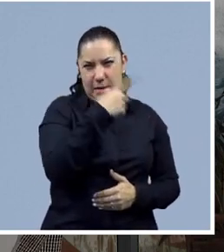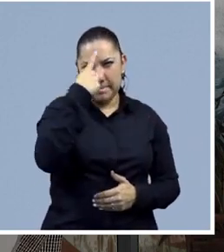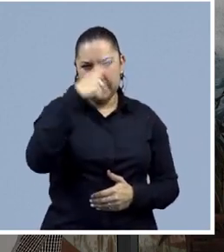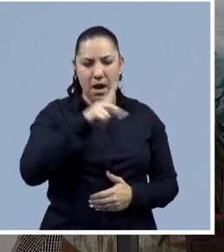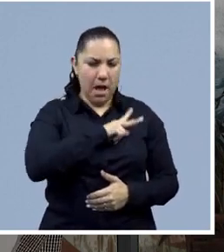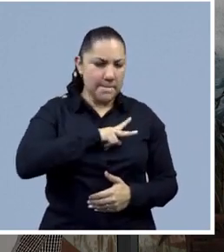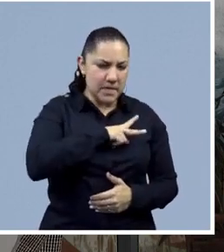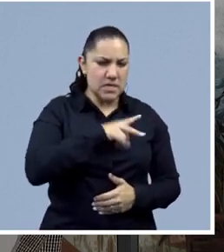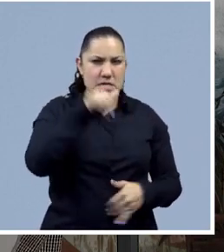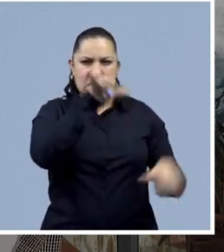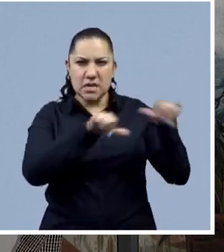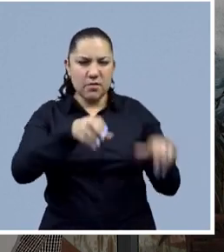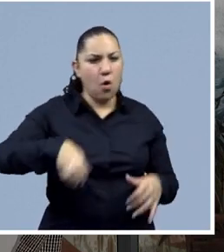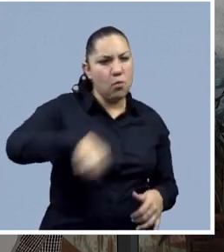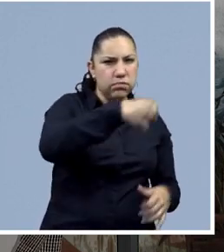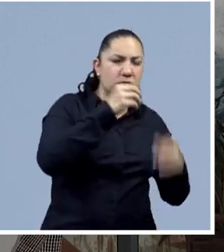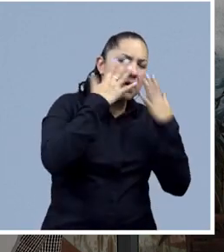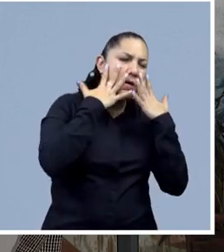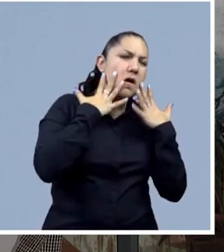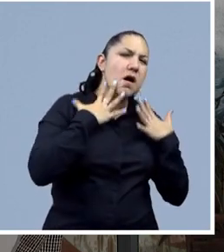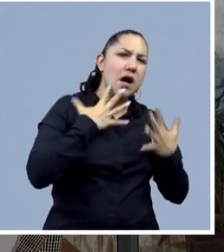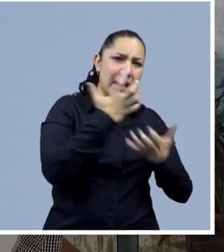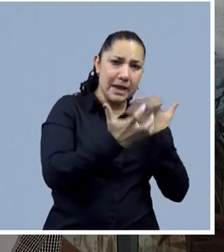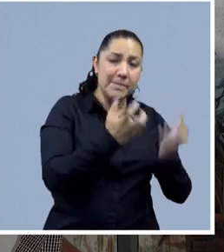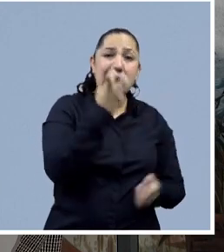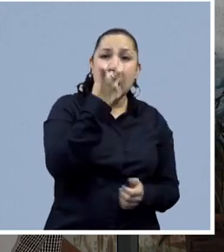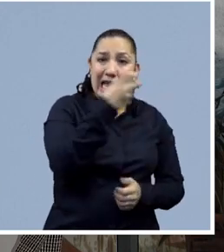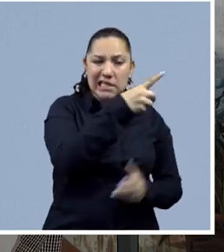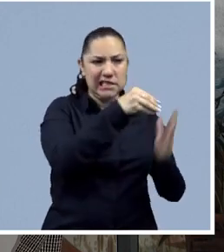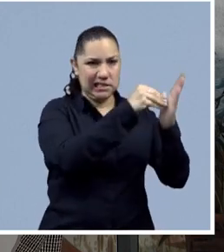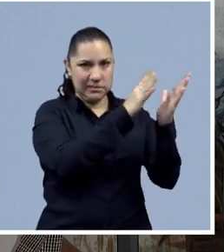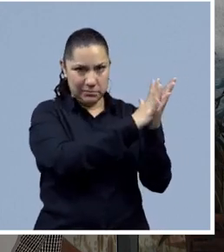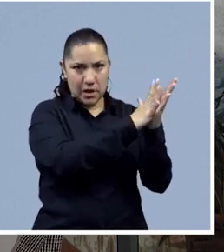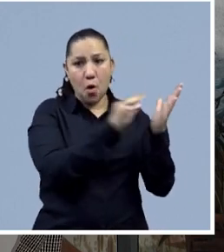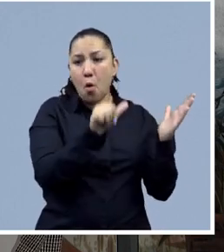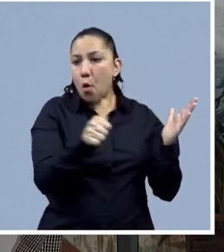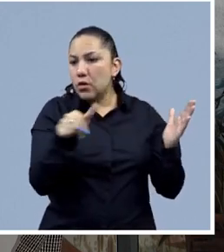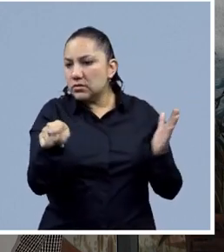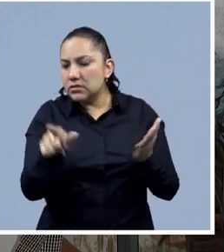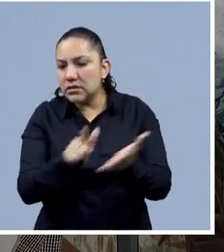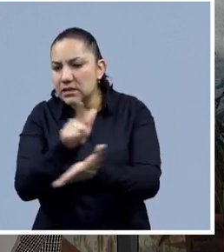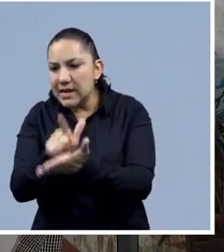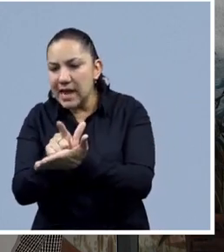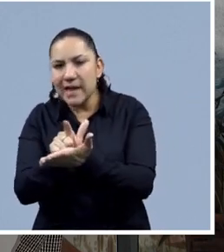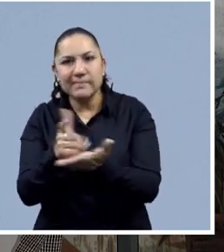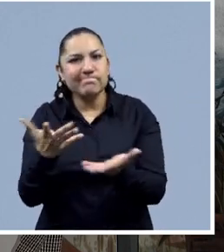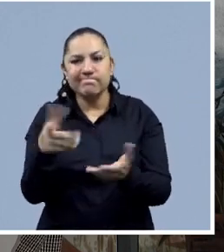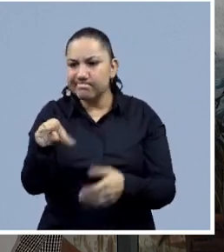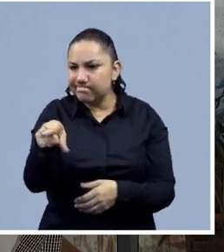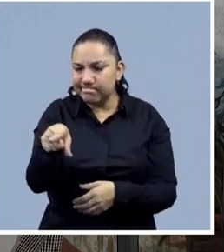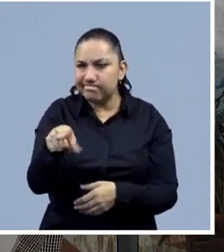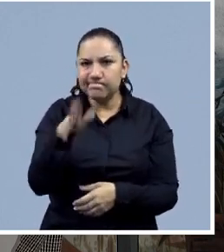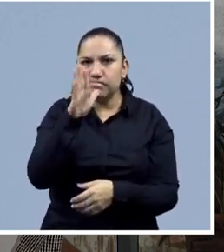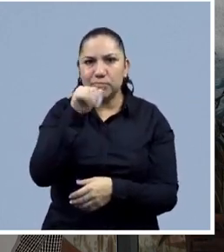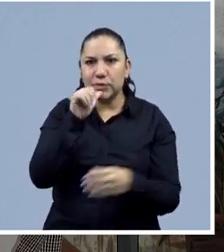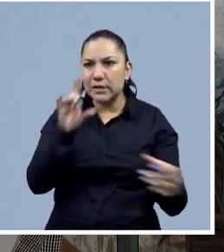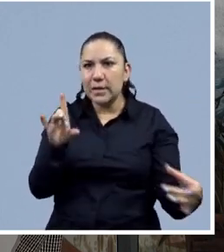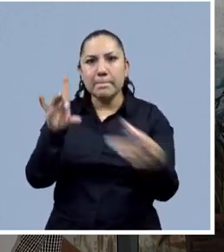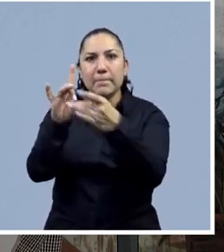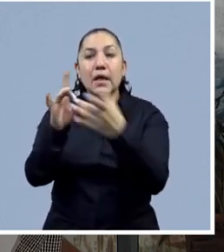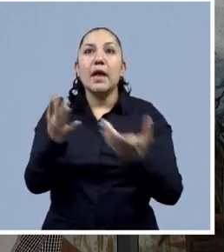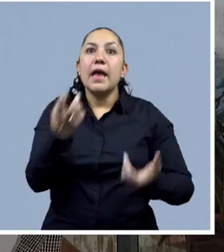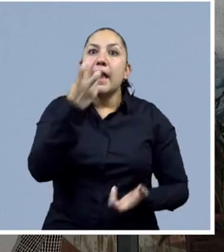de modificaciones lo que han hecho es generar algún tipo de vacíos legales al momento de la regulación, porque no